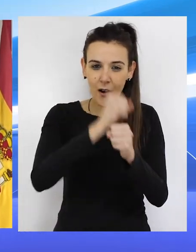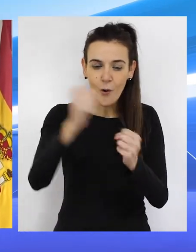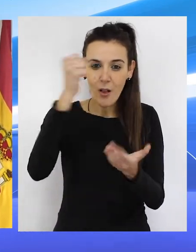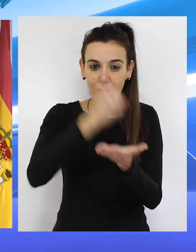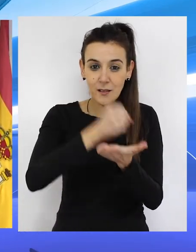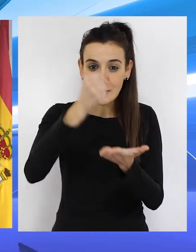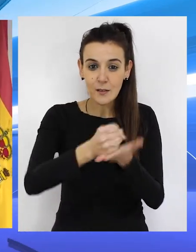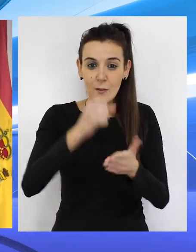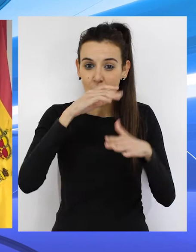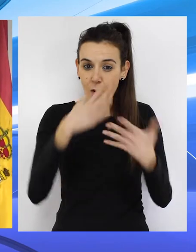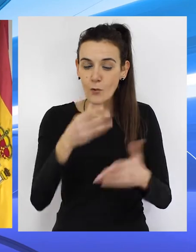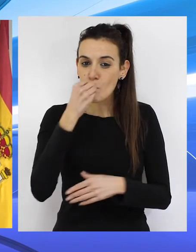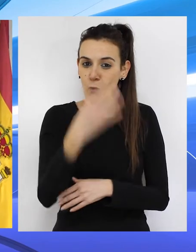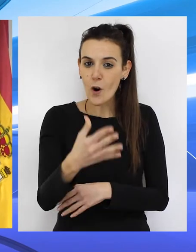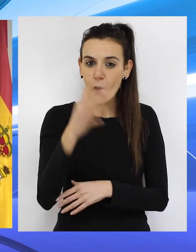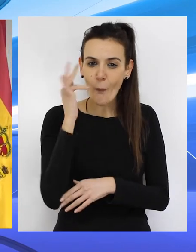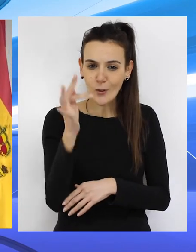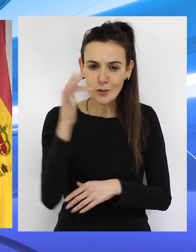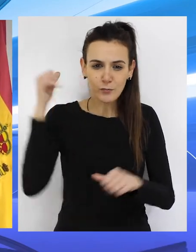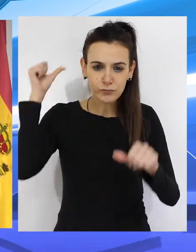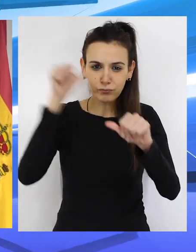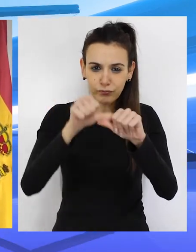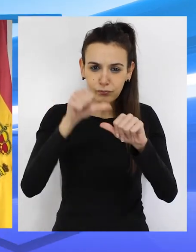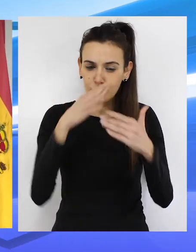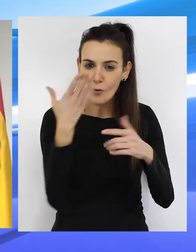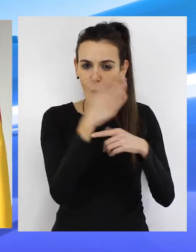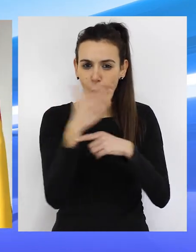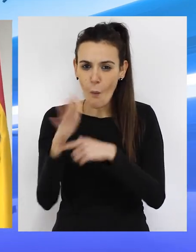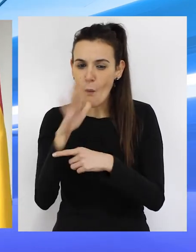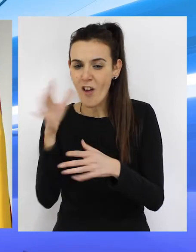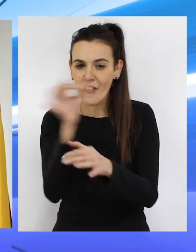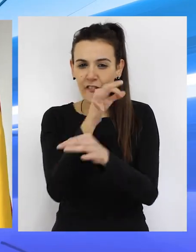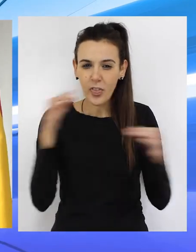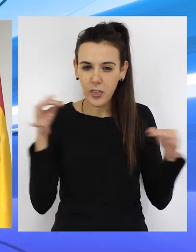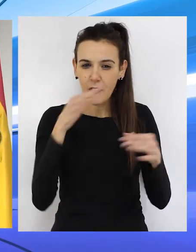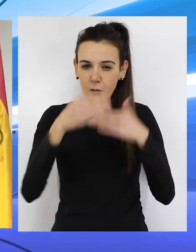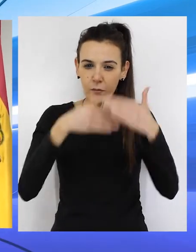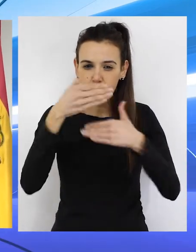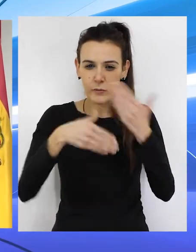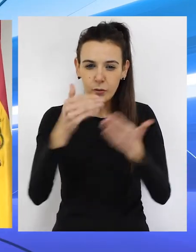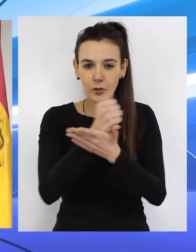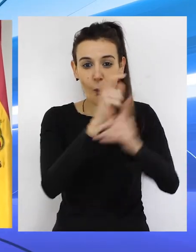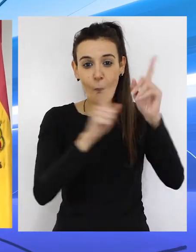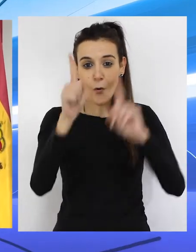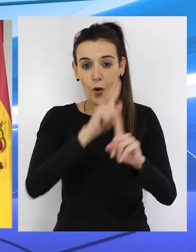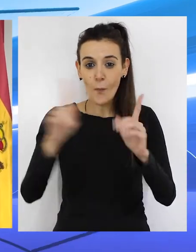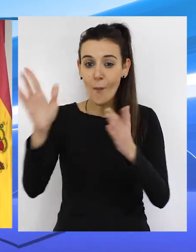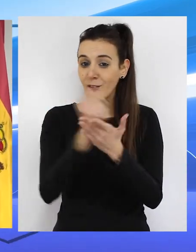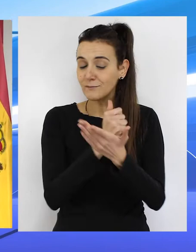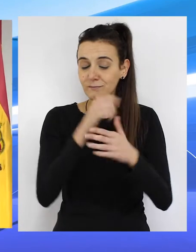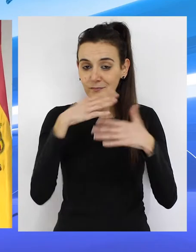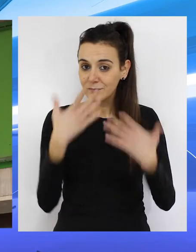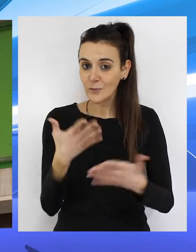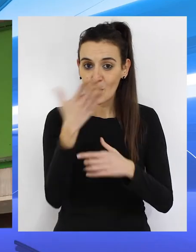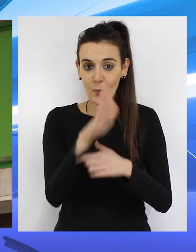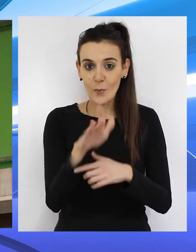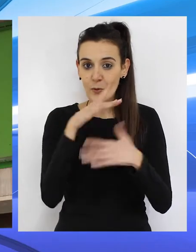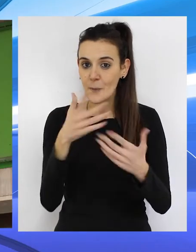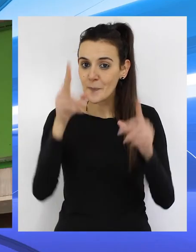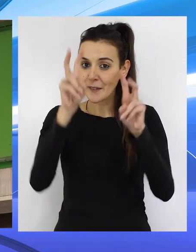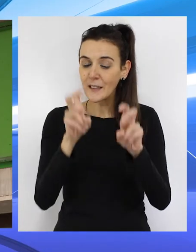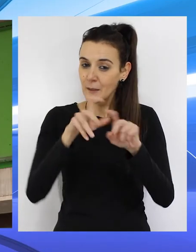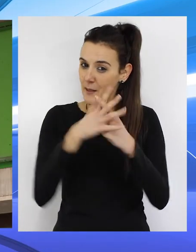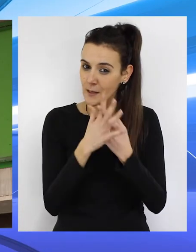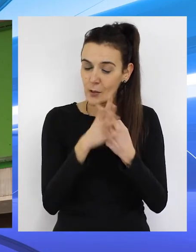ha sido bueno durante todo este tiempo y vamos a demostrar eficiencia con todo este tipo de problemas sobrevenidos, seguro. En